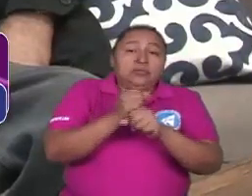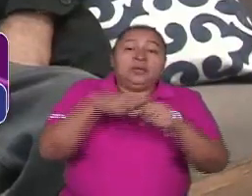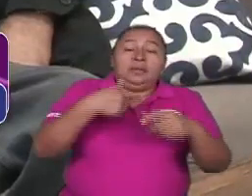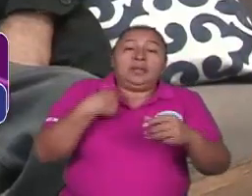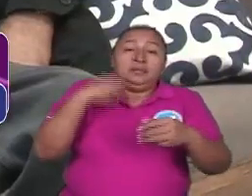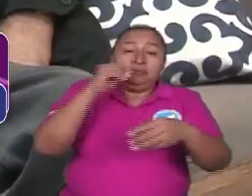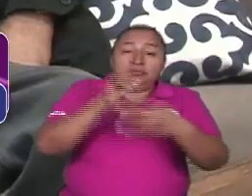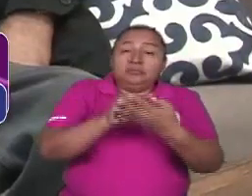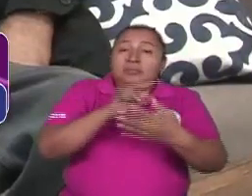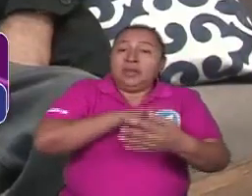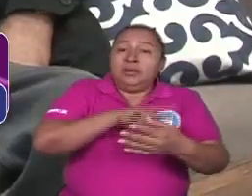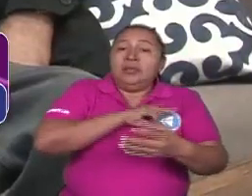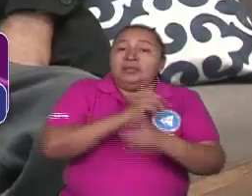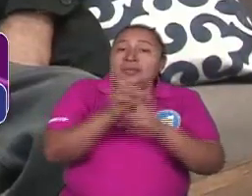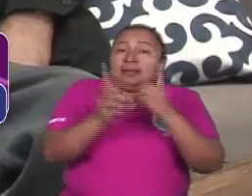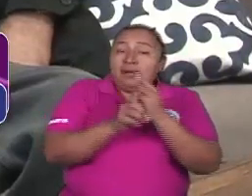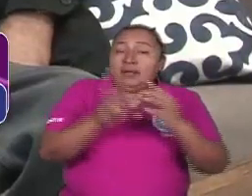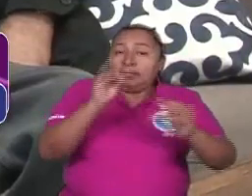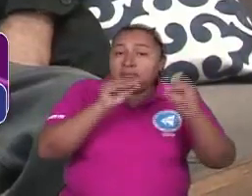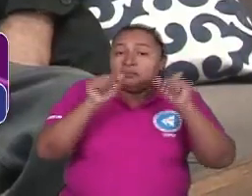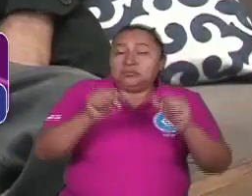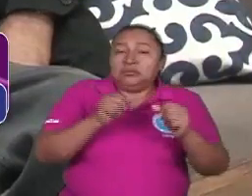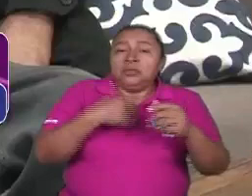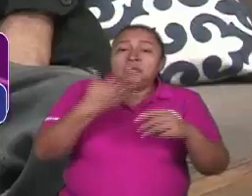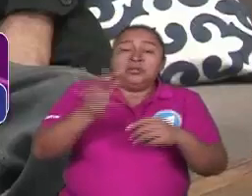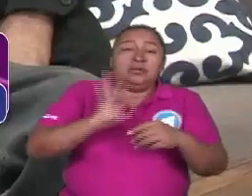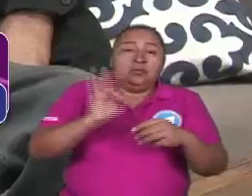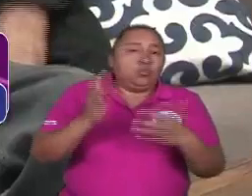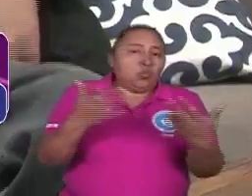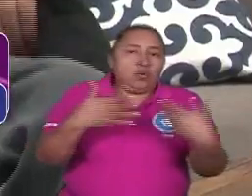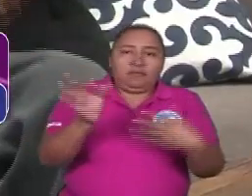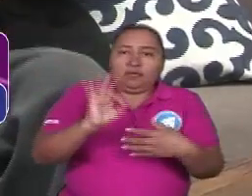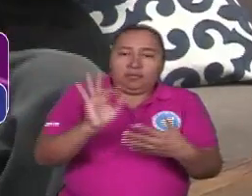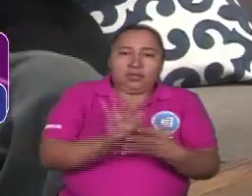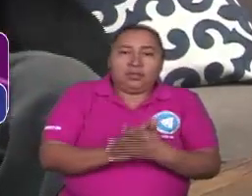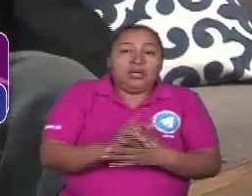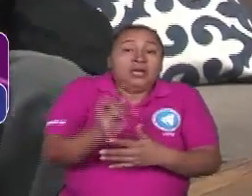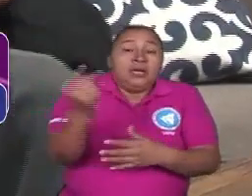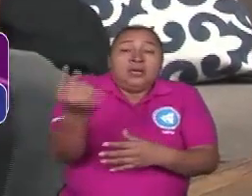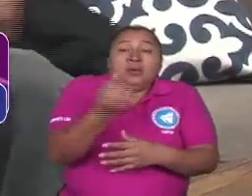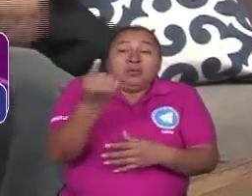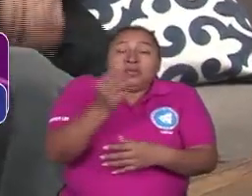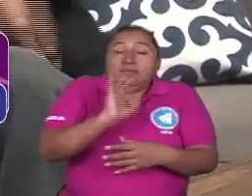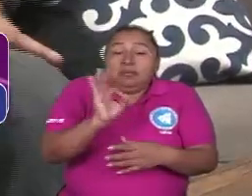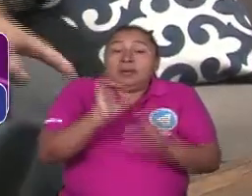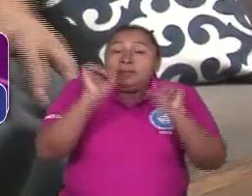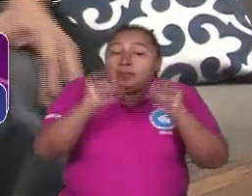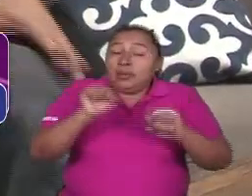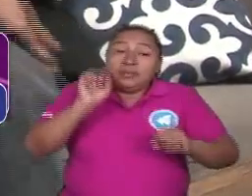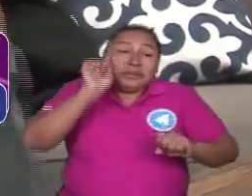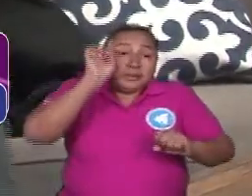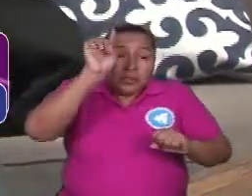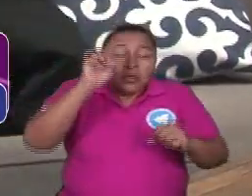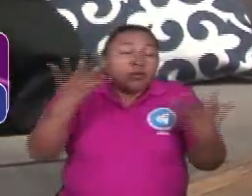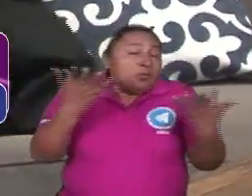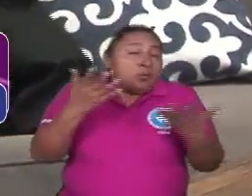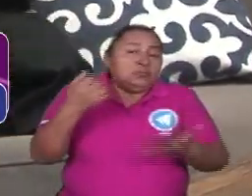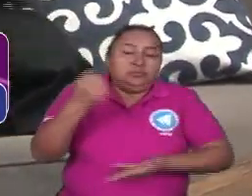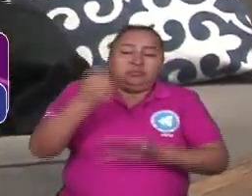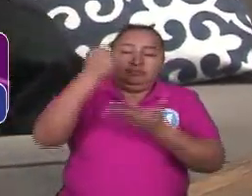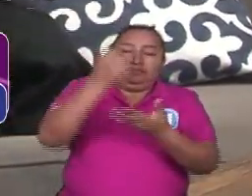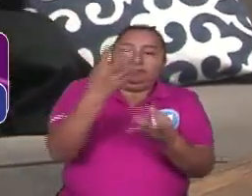tiene que haber capacitación dentro de la clase trabajadora no hay forma no hay forma las únicas formas de que se desarrolle una sociedad es con inversiones